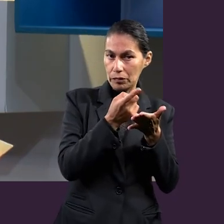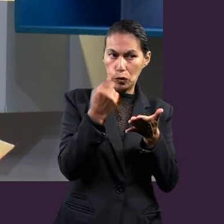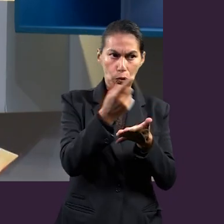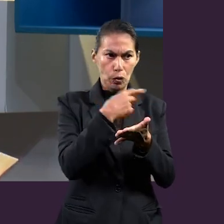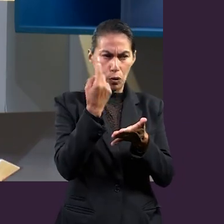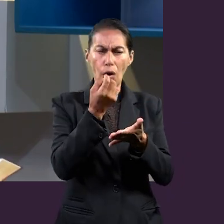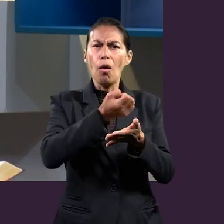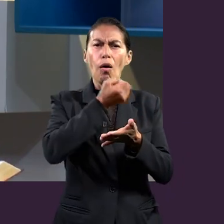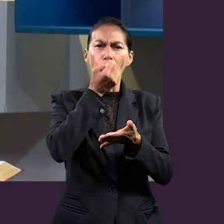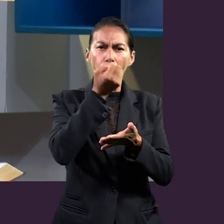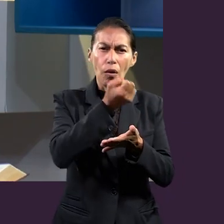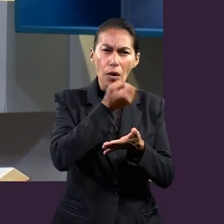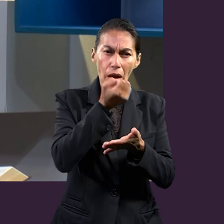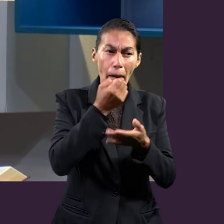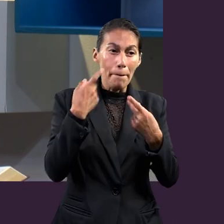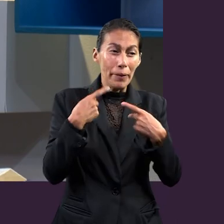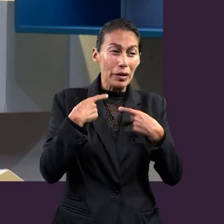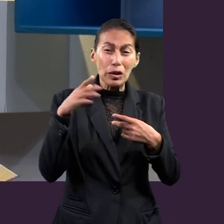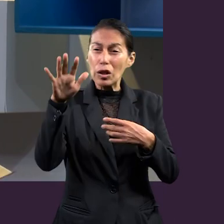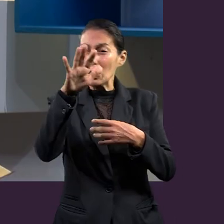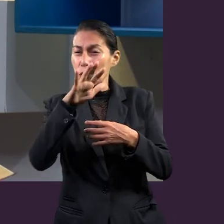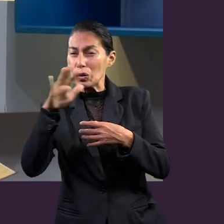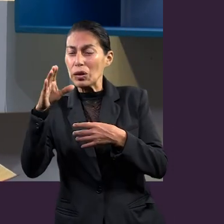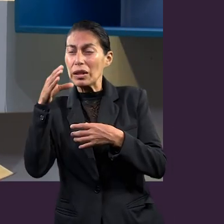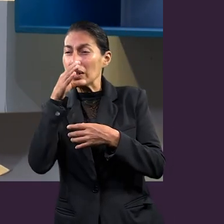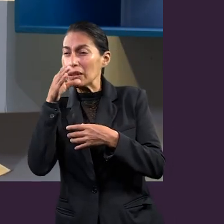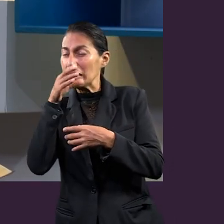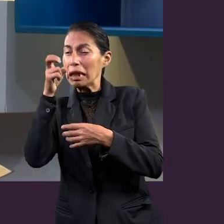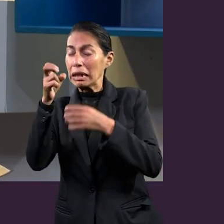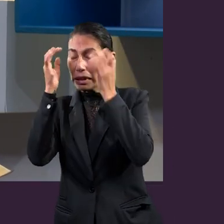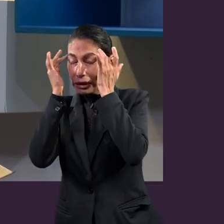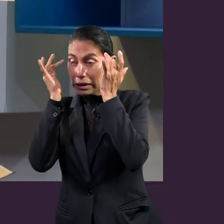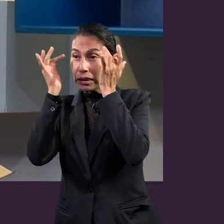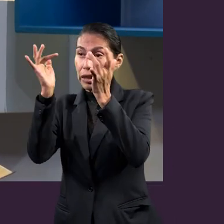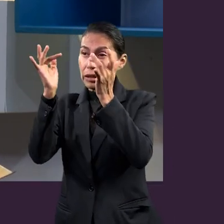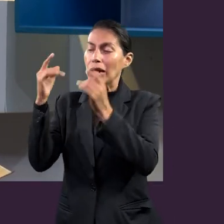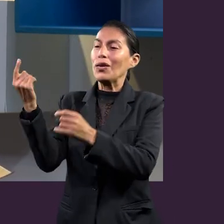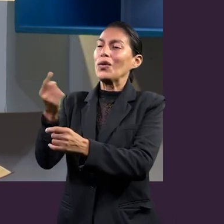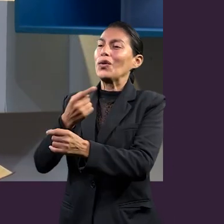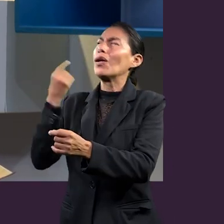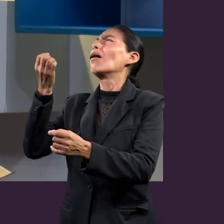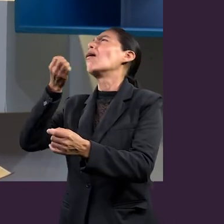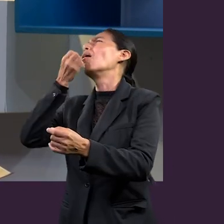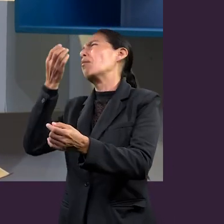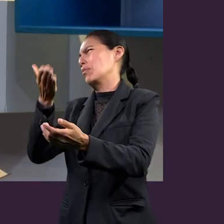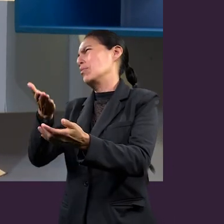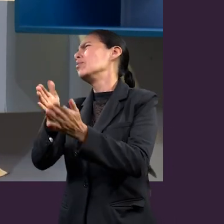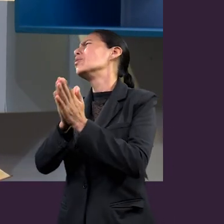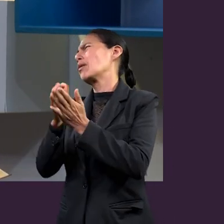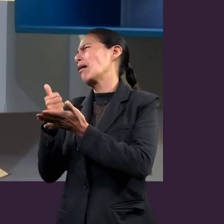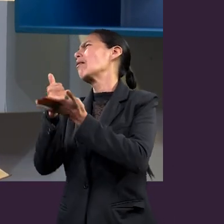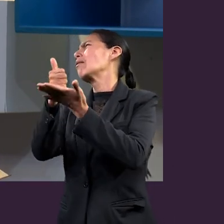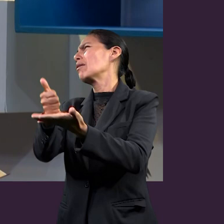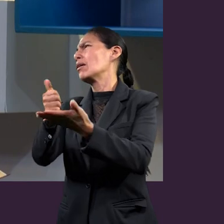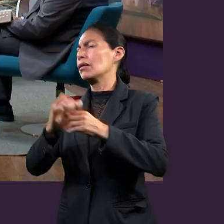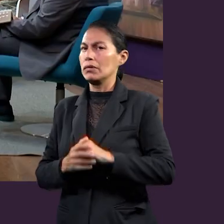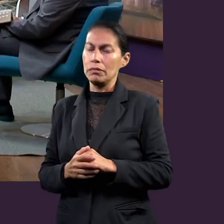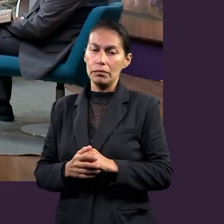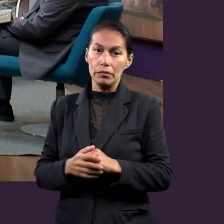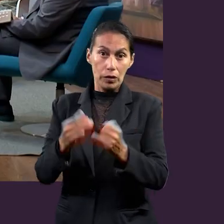que hay que orar y dice por todos los santos. Y además, me llama la atención que dice